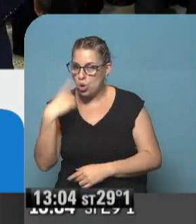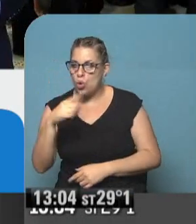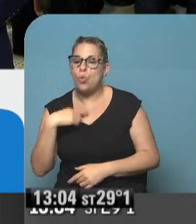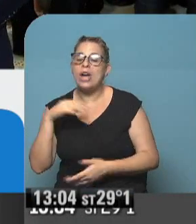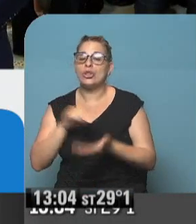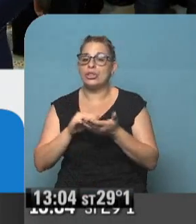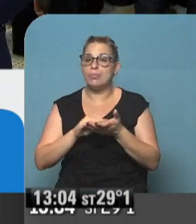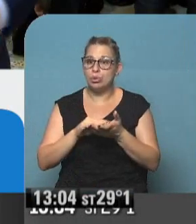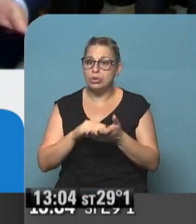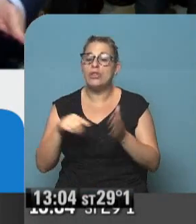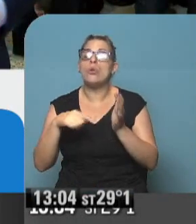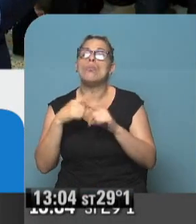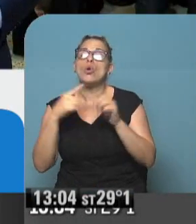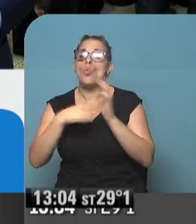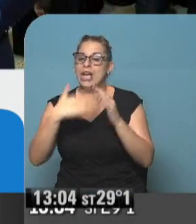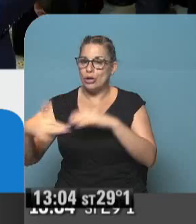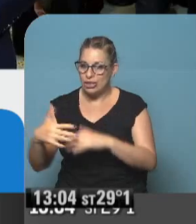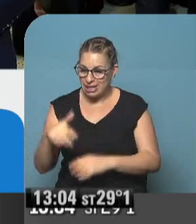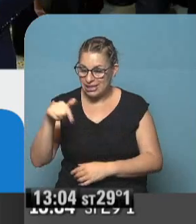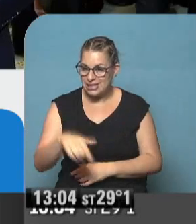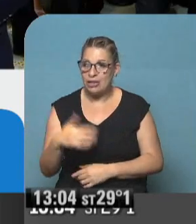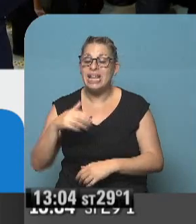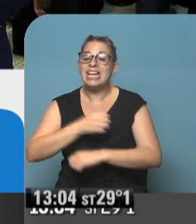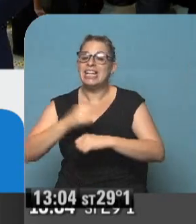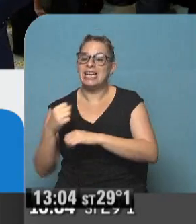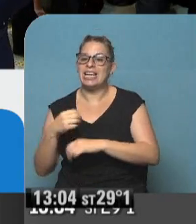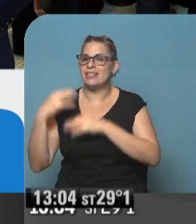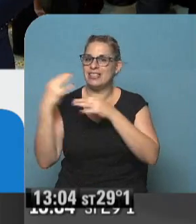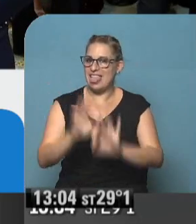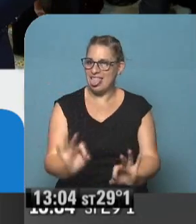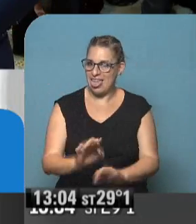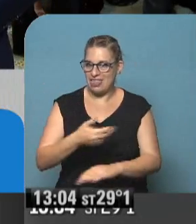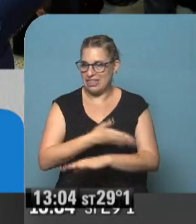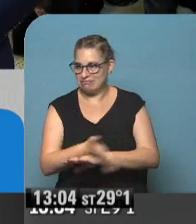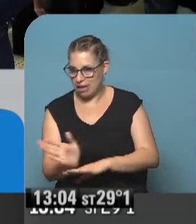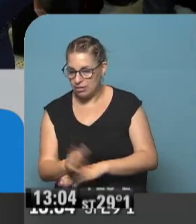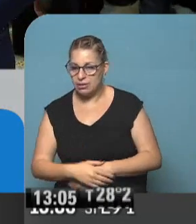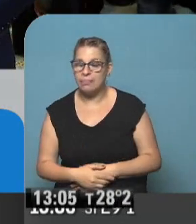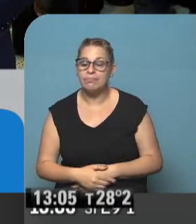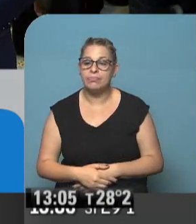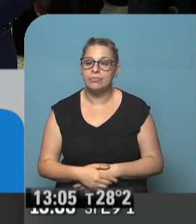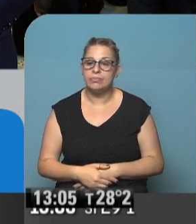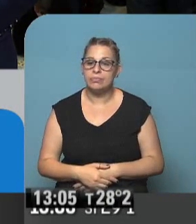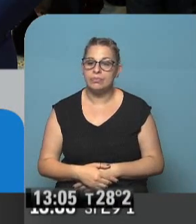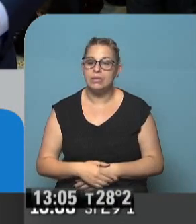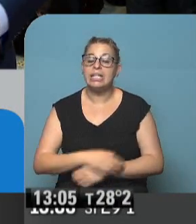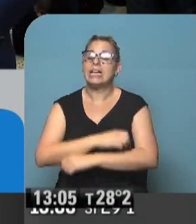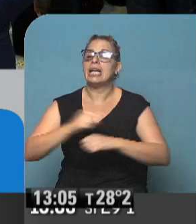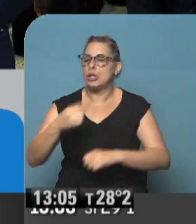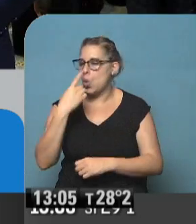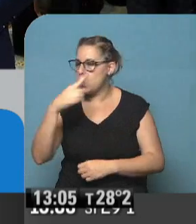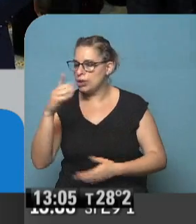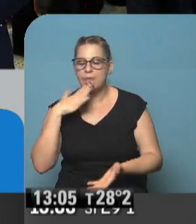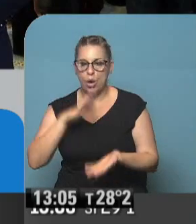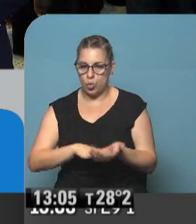los diputados por la Ciudad de Buenos Aires, ella todavía no había llegado aquí al Parlamento de la Nación. Por eso la jura de Elisa Carrió fue la